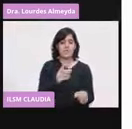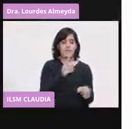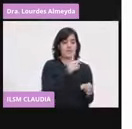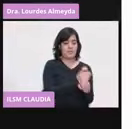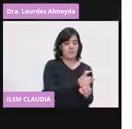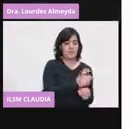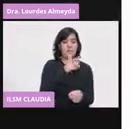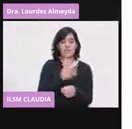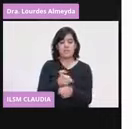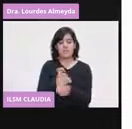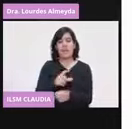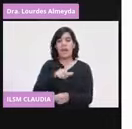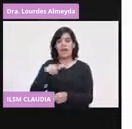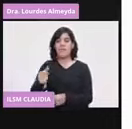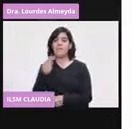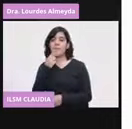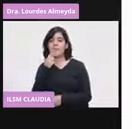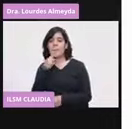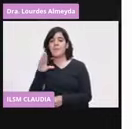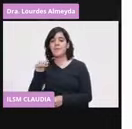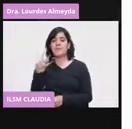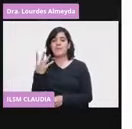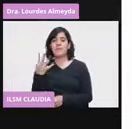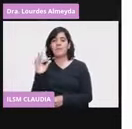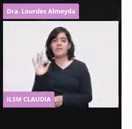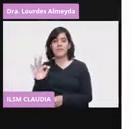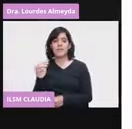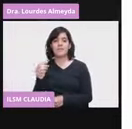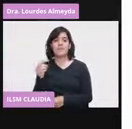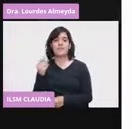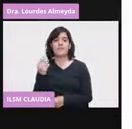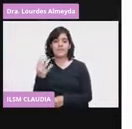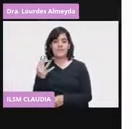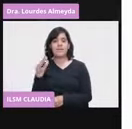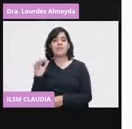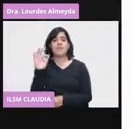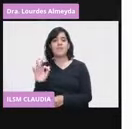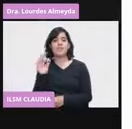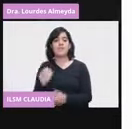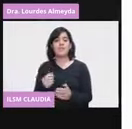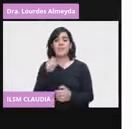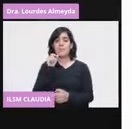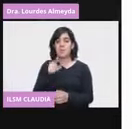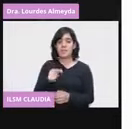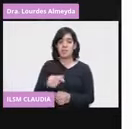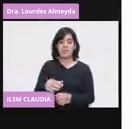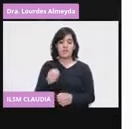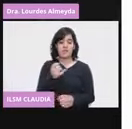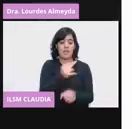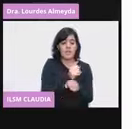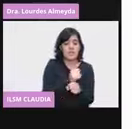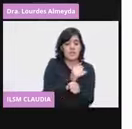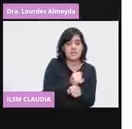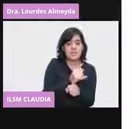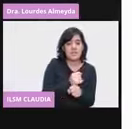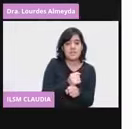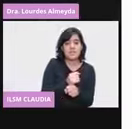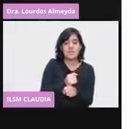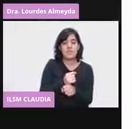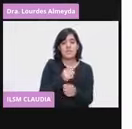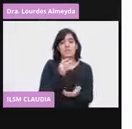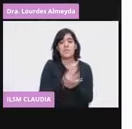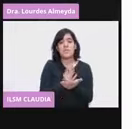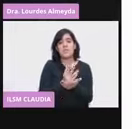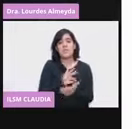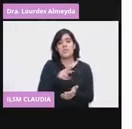Y también esta vacuna, como no se hizo prueba en menores de 18 años, pues no se recomienda su aplicación